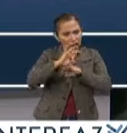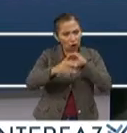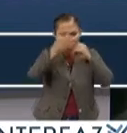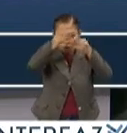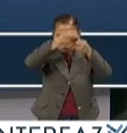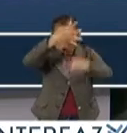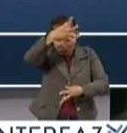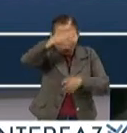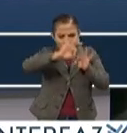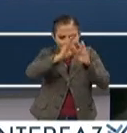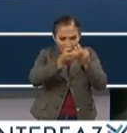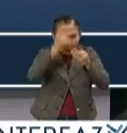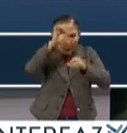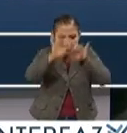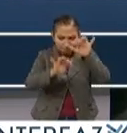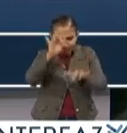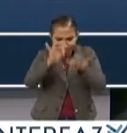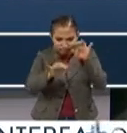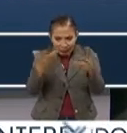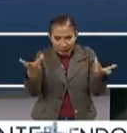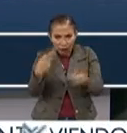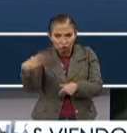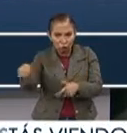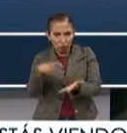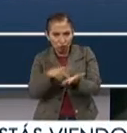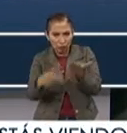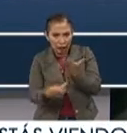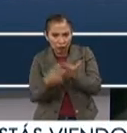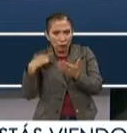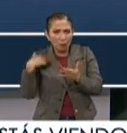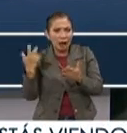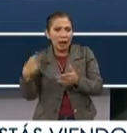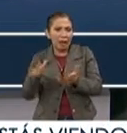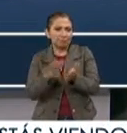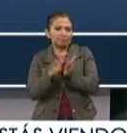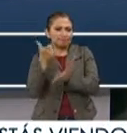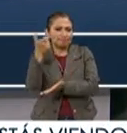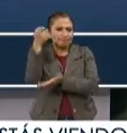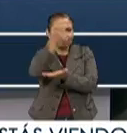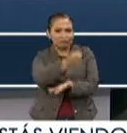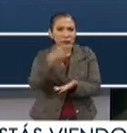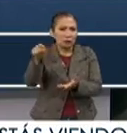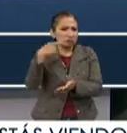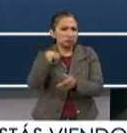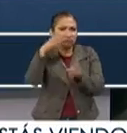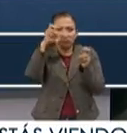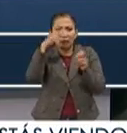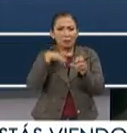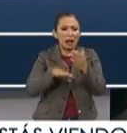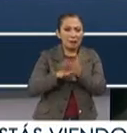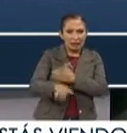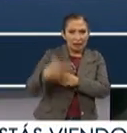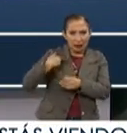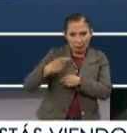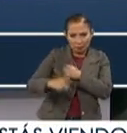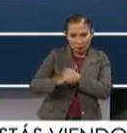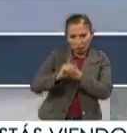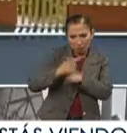la estructura para poder diseñar el proyecto de presupuesto participativo. ¿En qué rubros? Los que quieras prevención del delito,